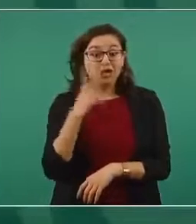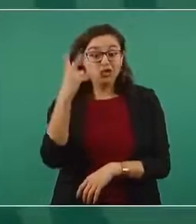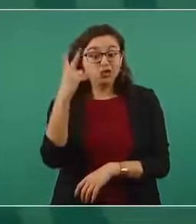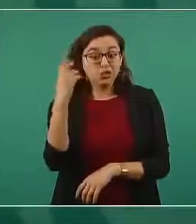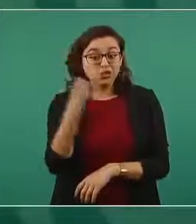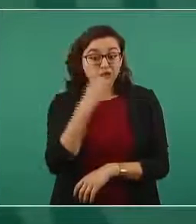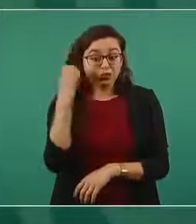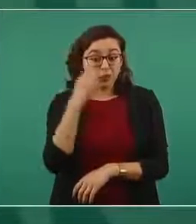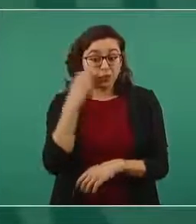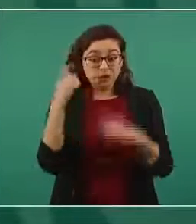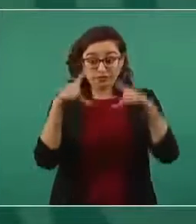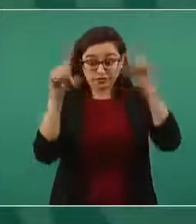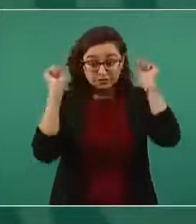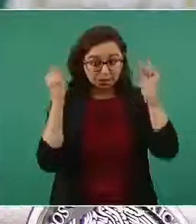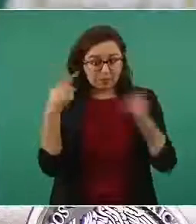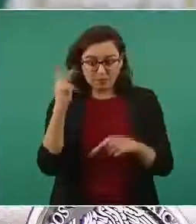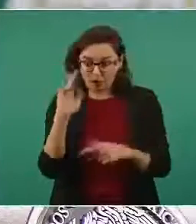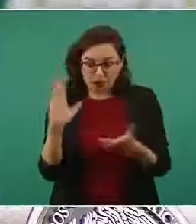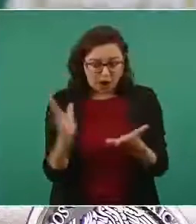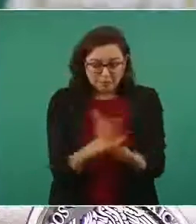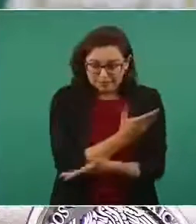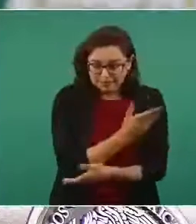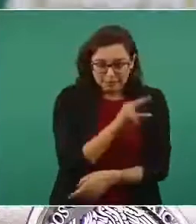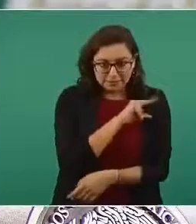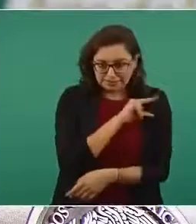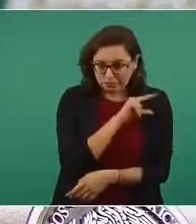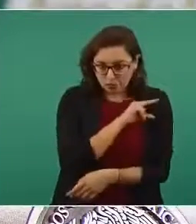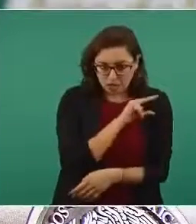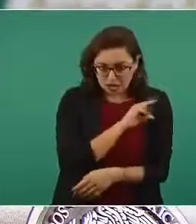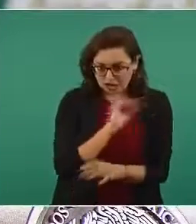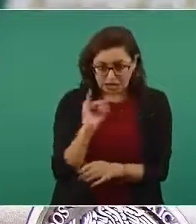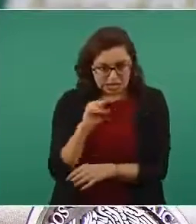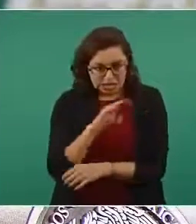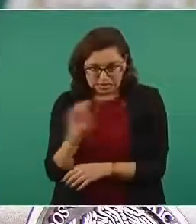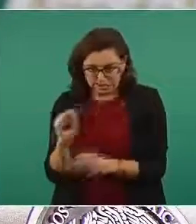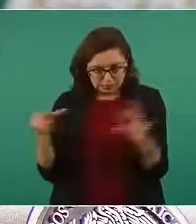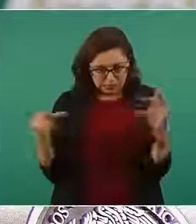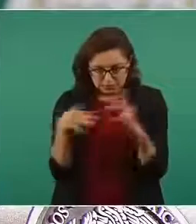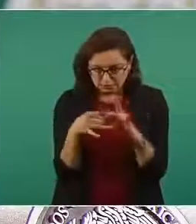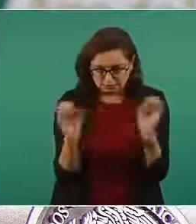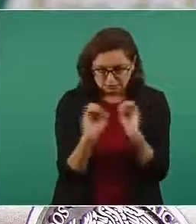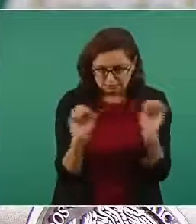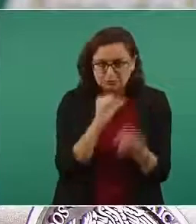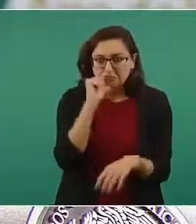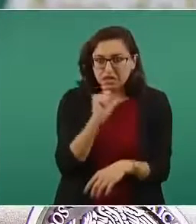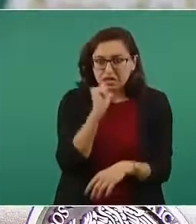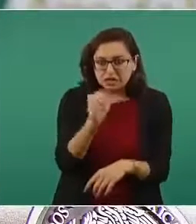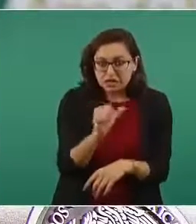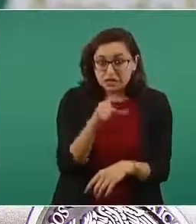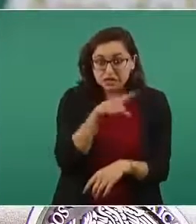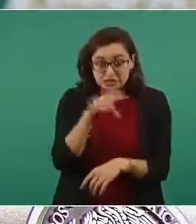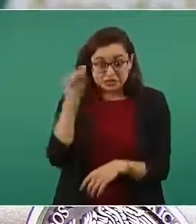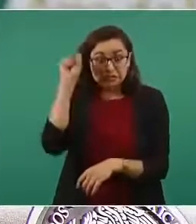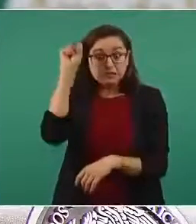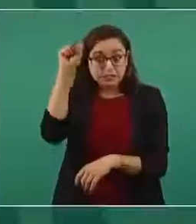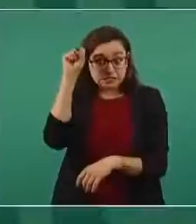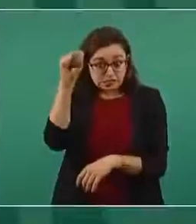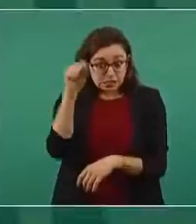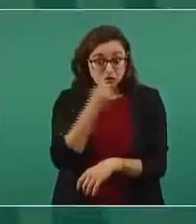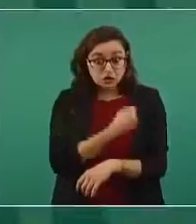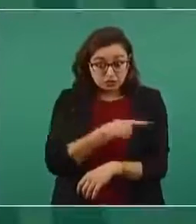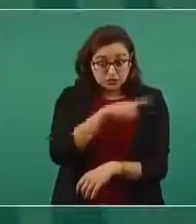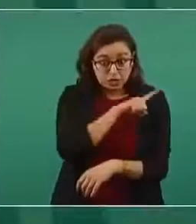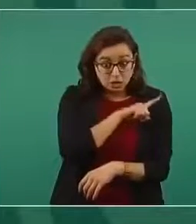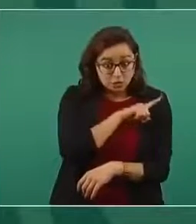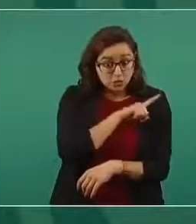seguro social pero por lo que dice es un centro de capacitación independiente del seguro social y el líder del sindicato es el sindicato de salud